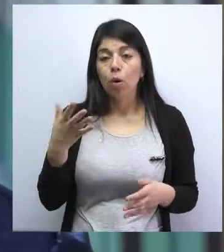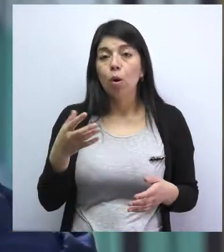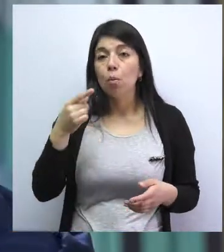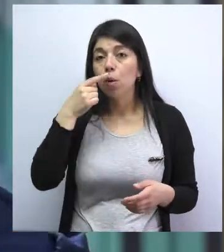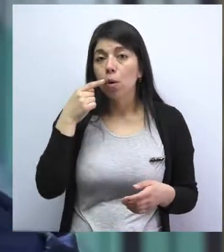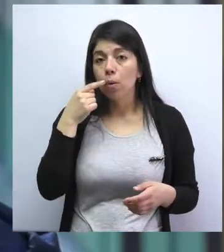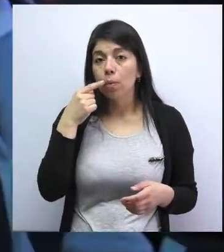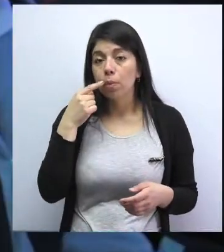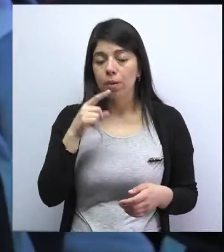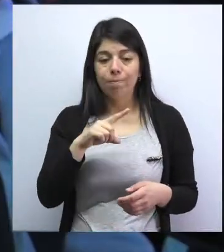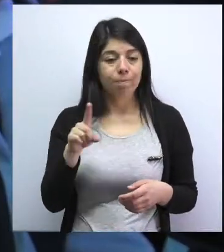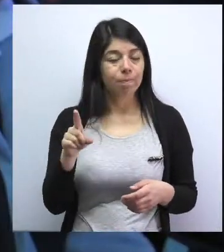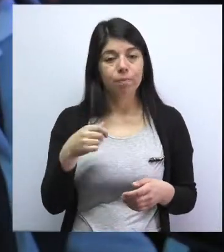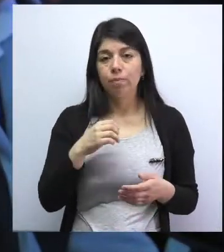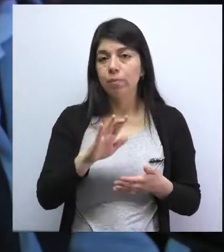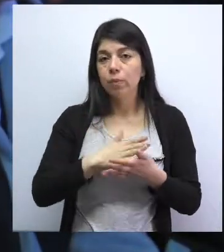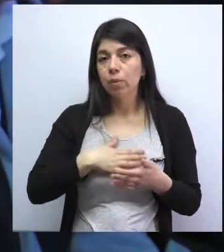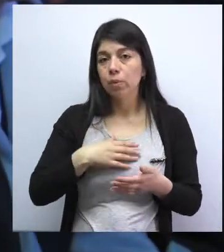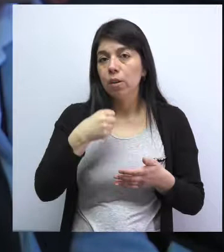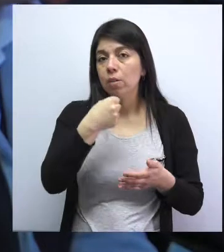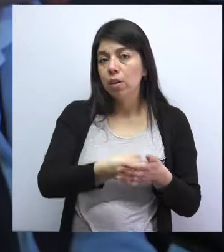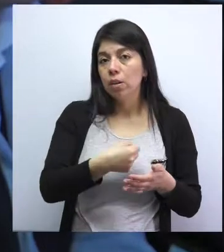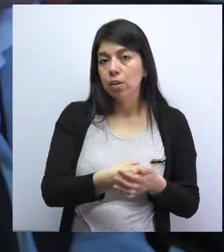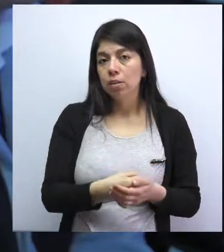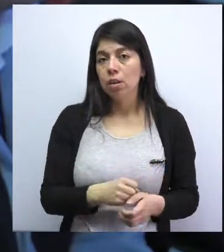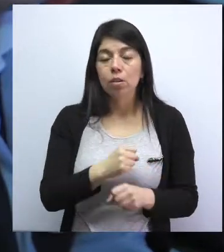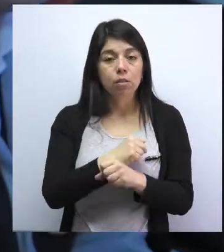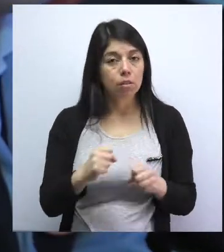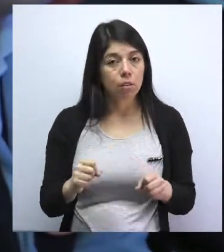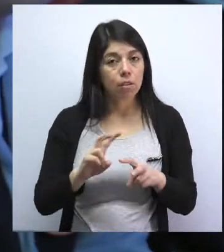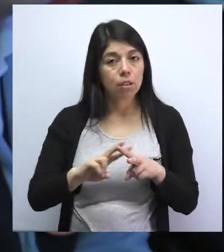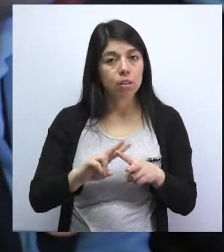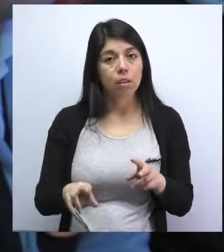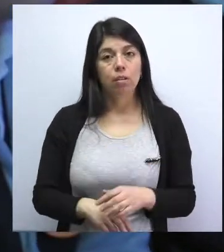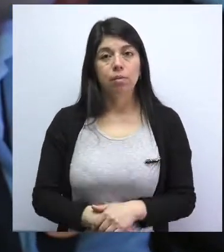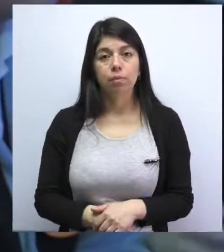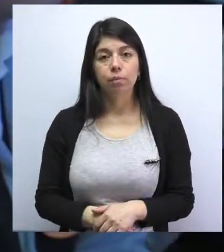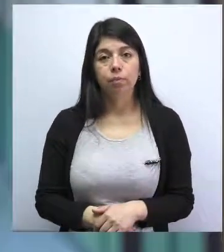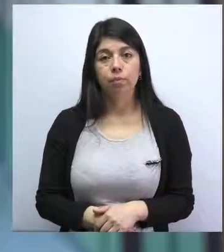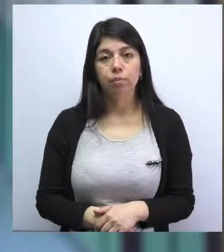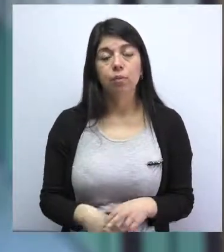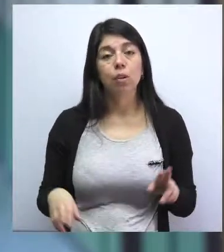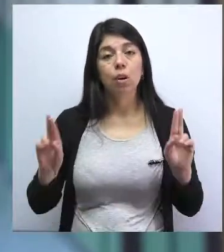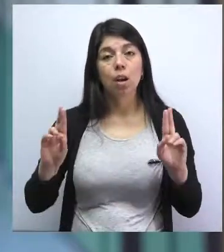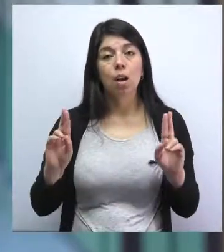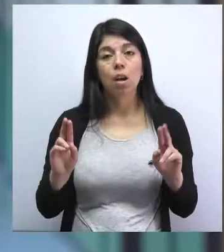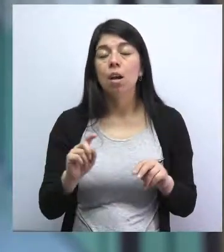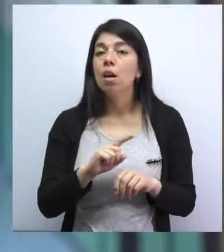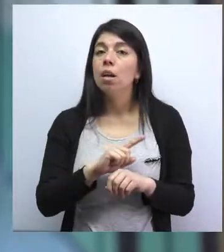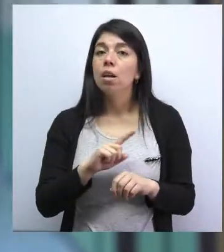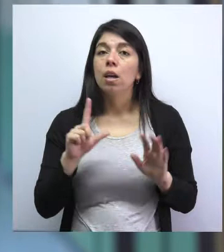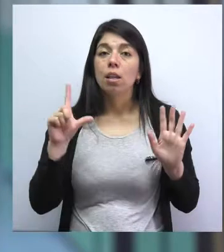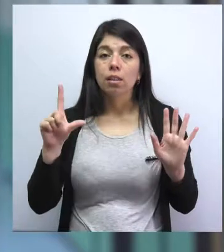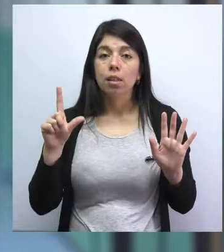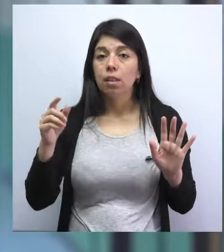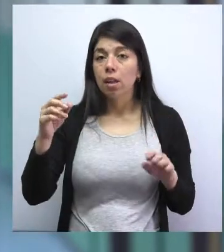justifico la violencia, de hecho era cuanto injusta. Ojalá se pueda hacer el pedido que quería ya, que el 7 de